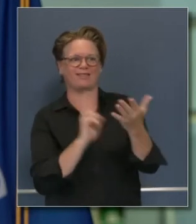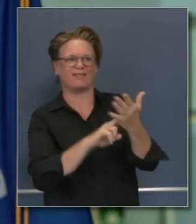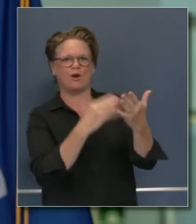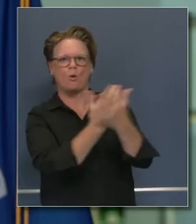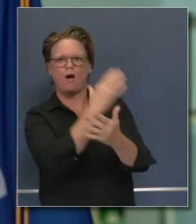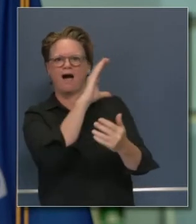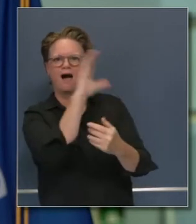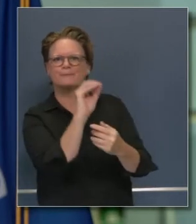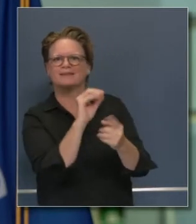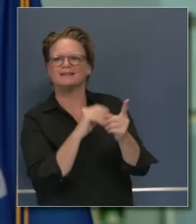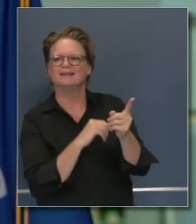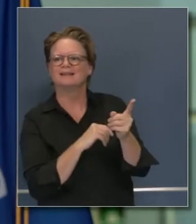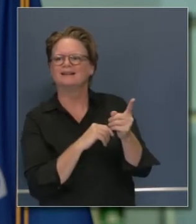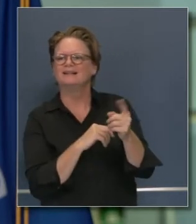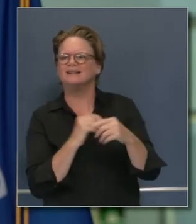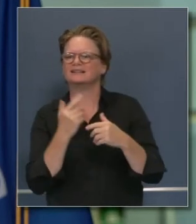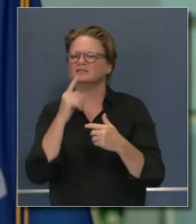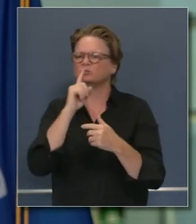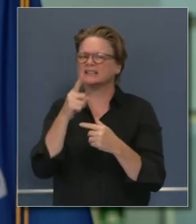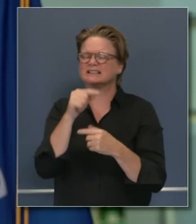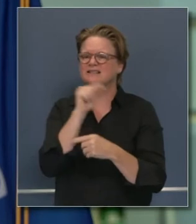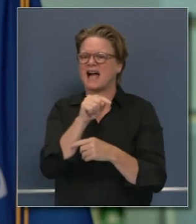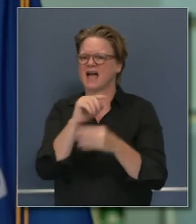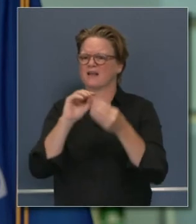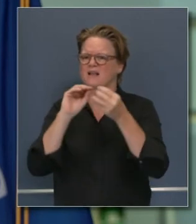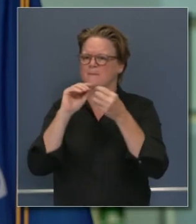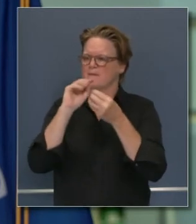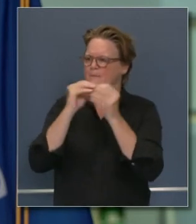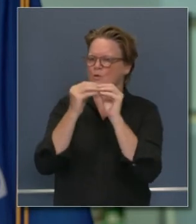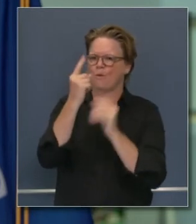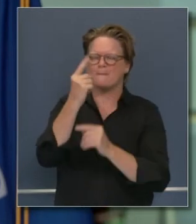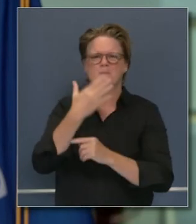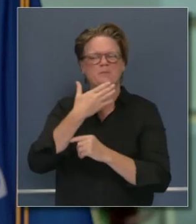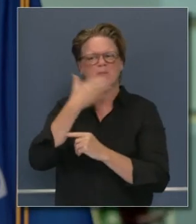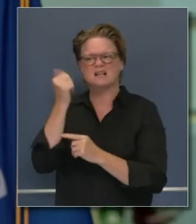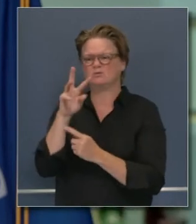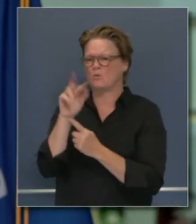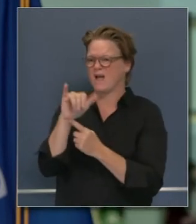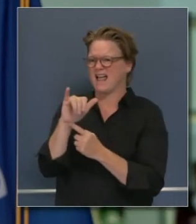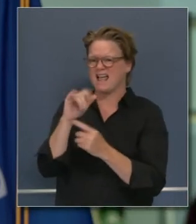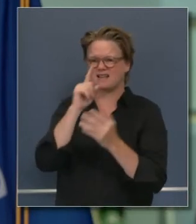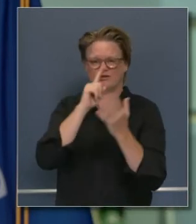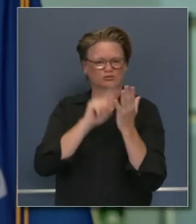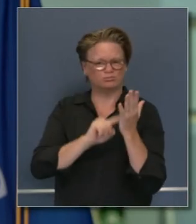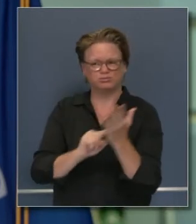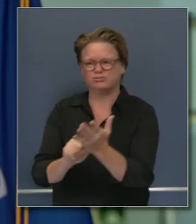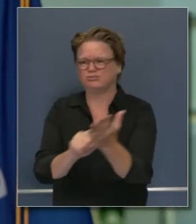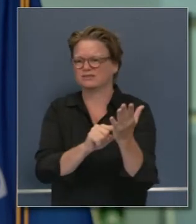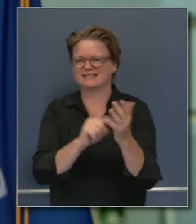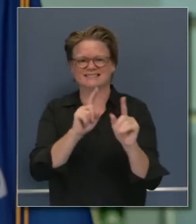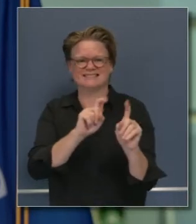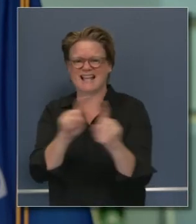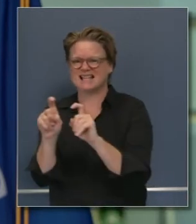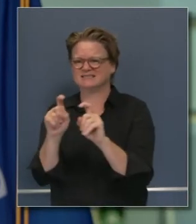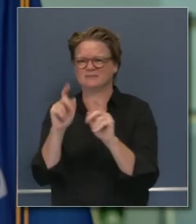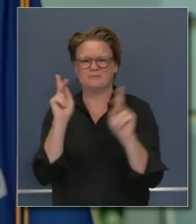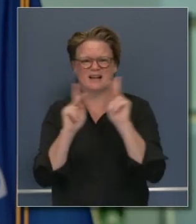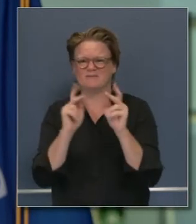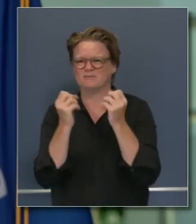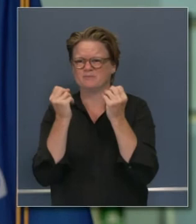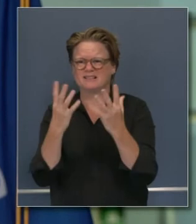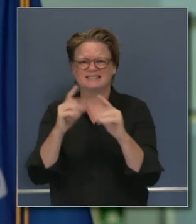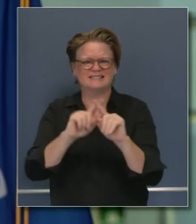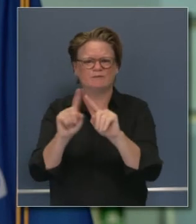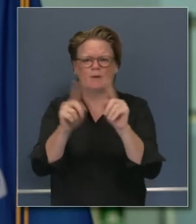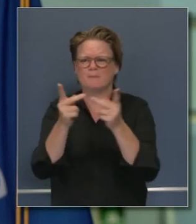manera equitativa para lidiar con este impacto a comunidades que no tienen esta ventaja